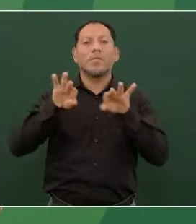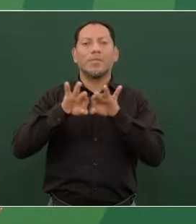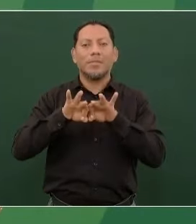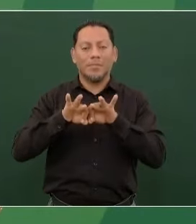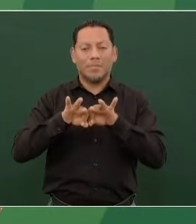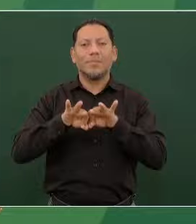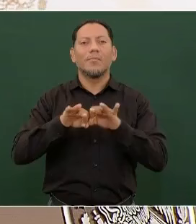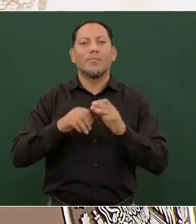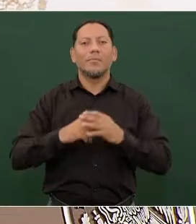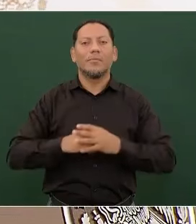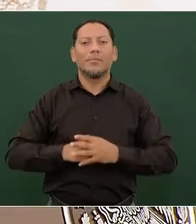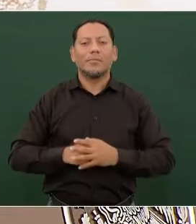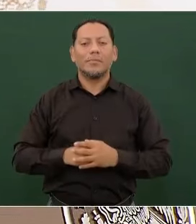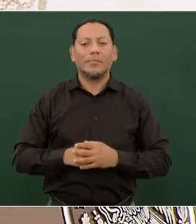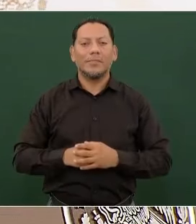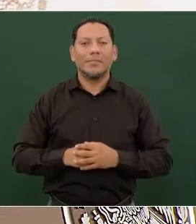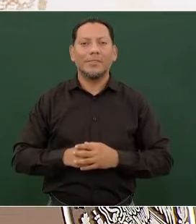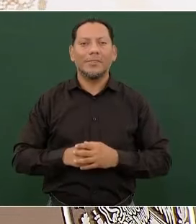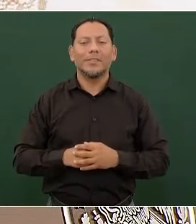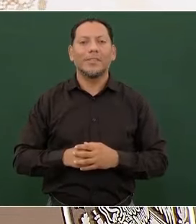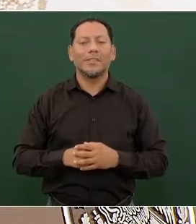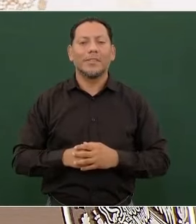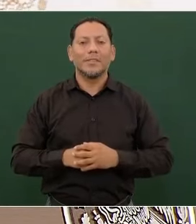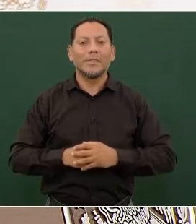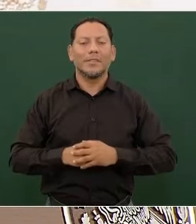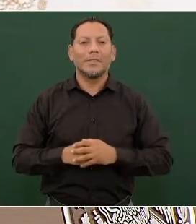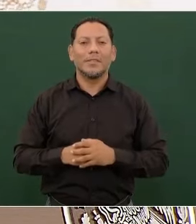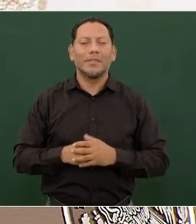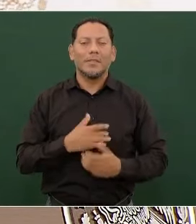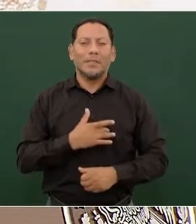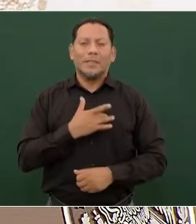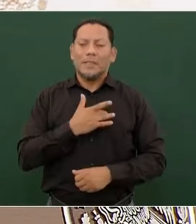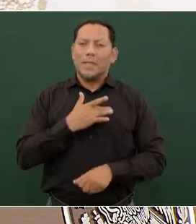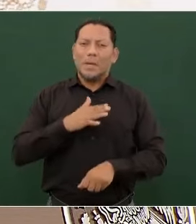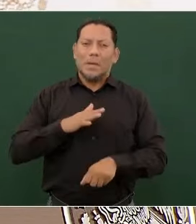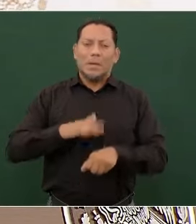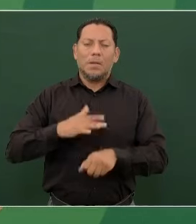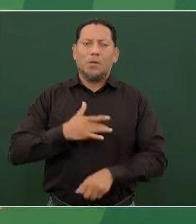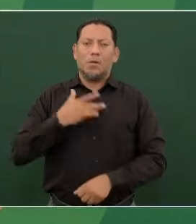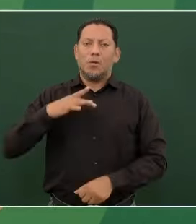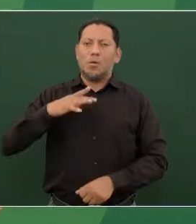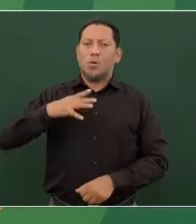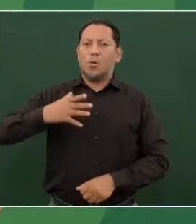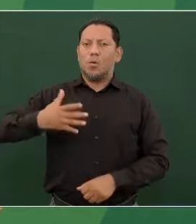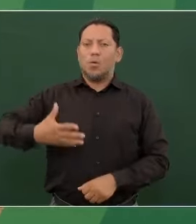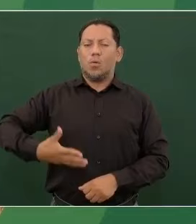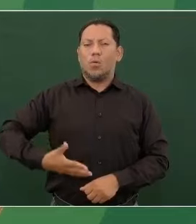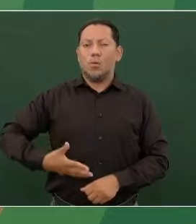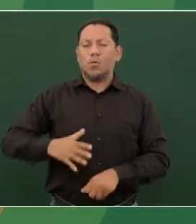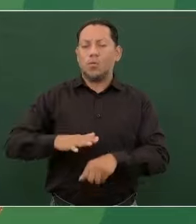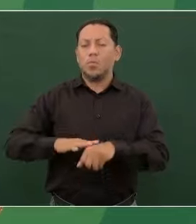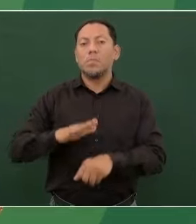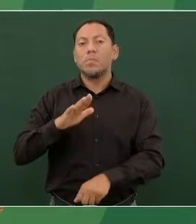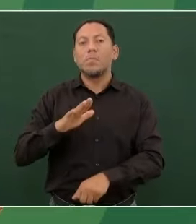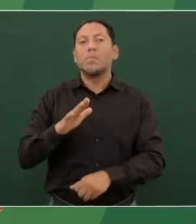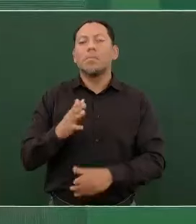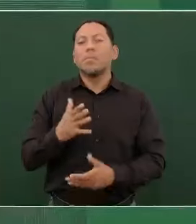lo que más me llena de orgullo es que